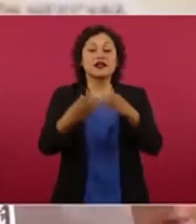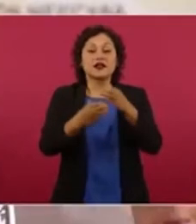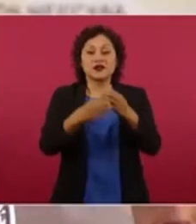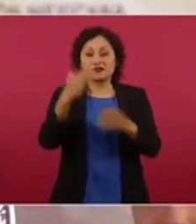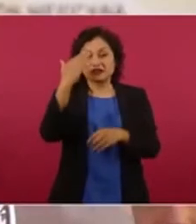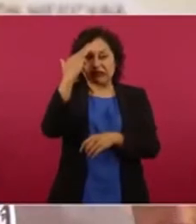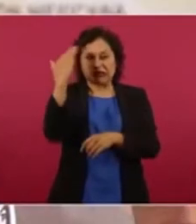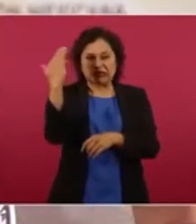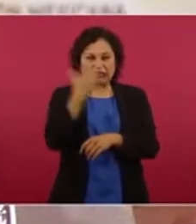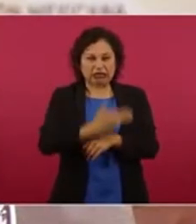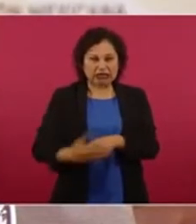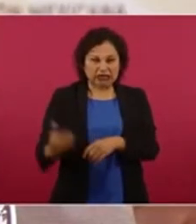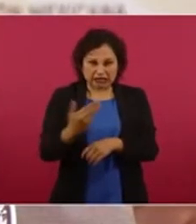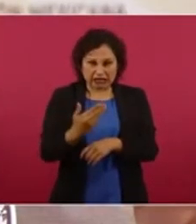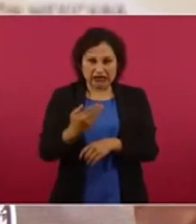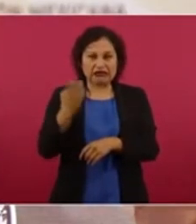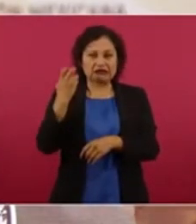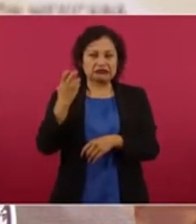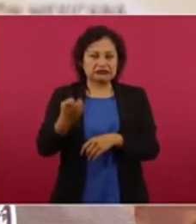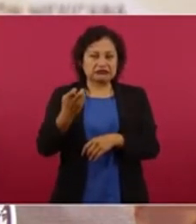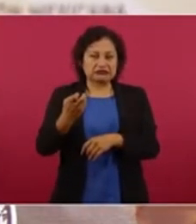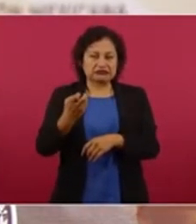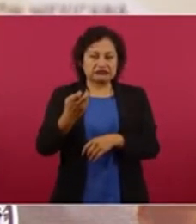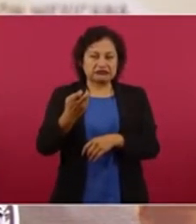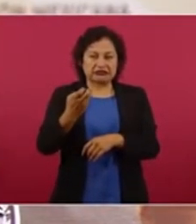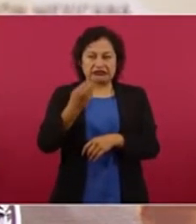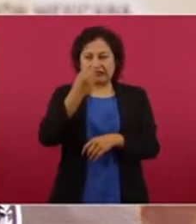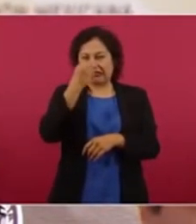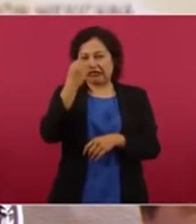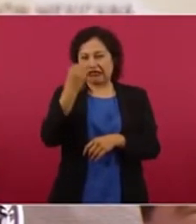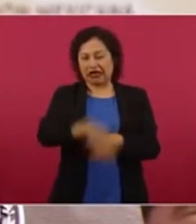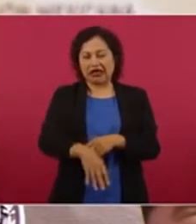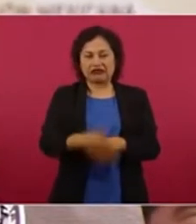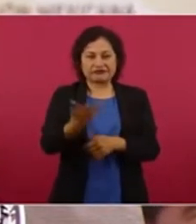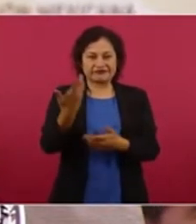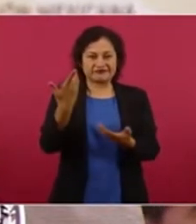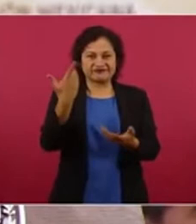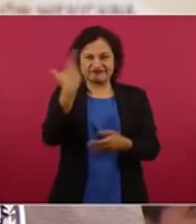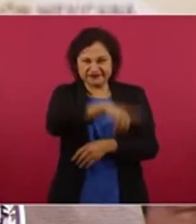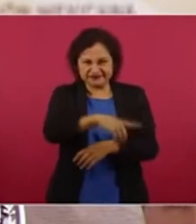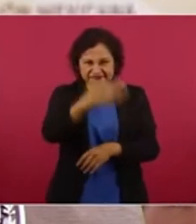marranadas marranadas puras marranadas